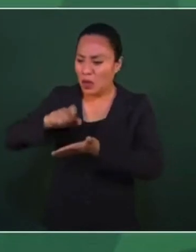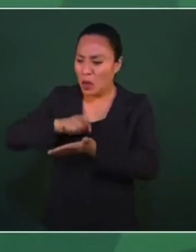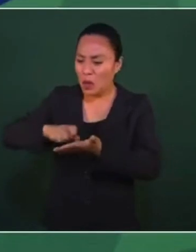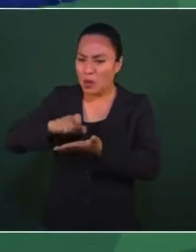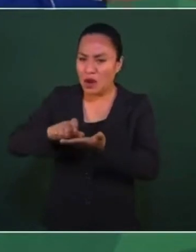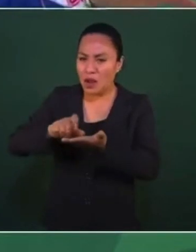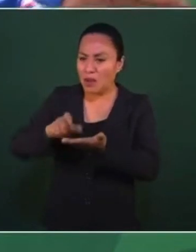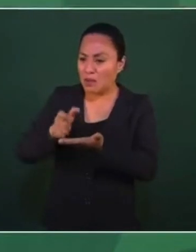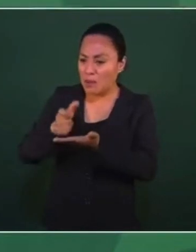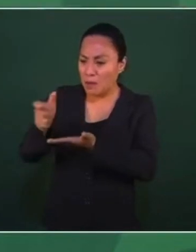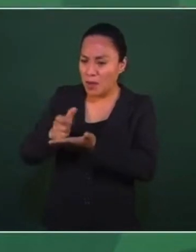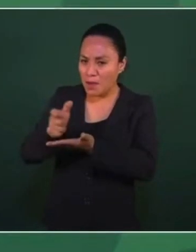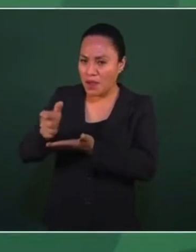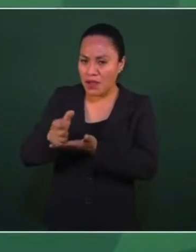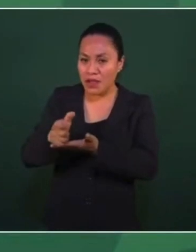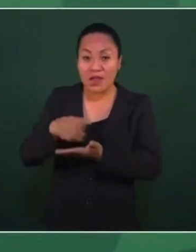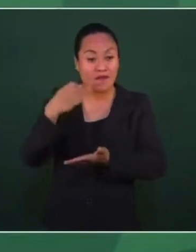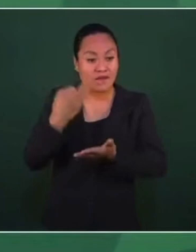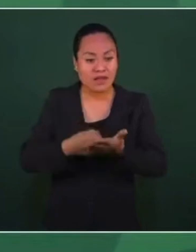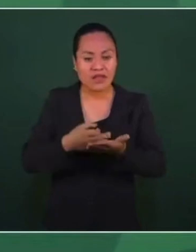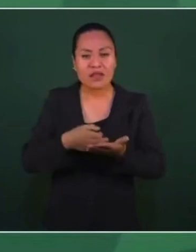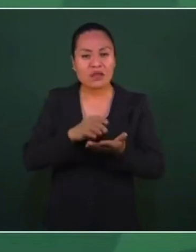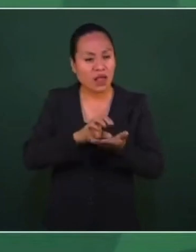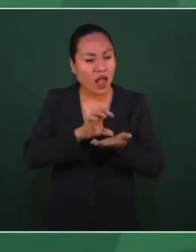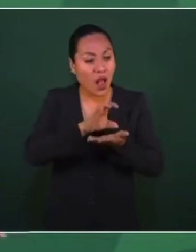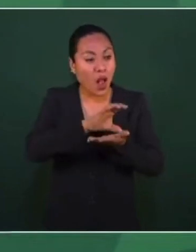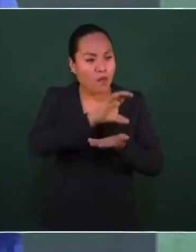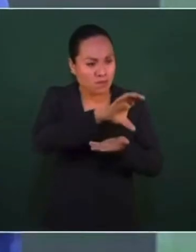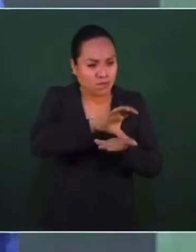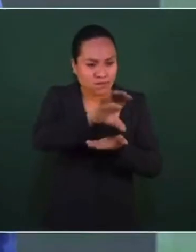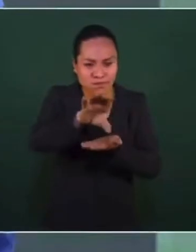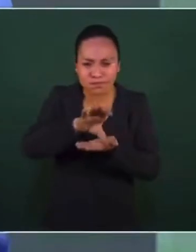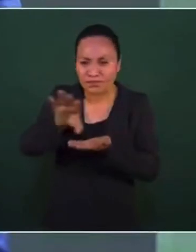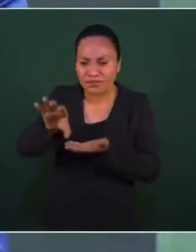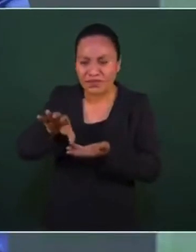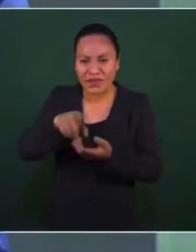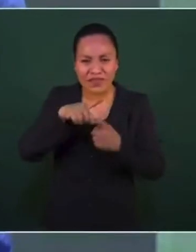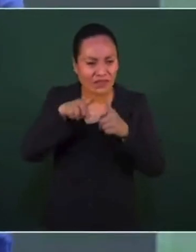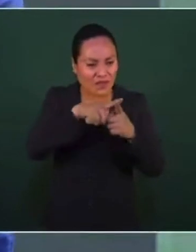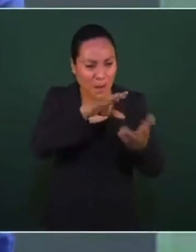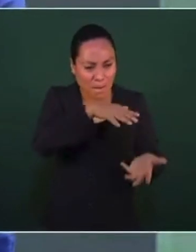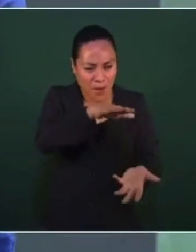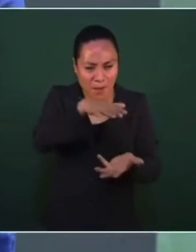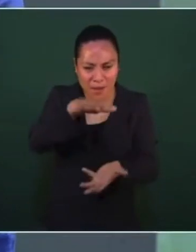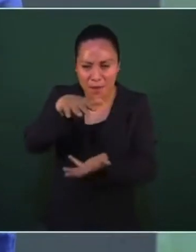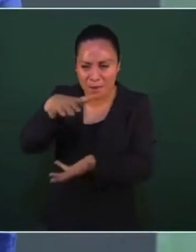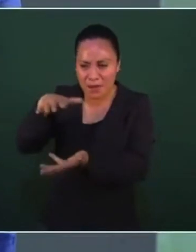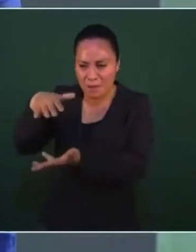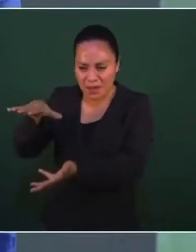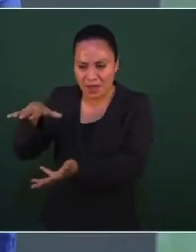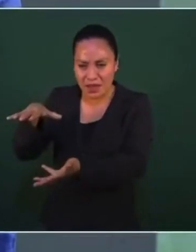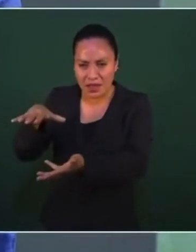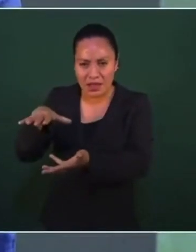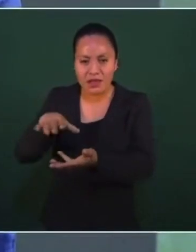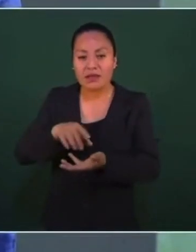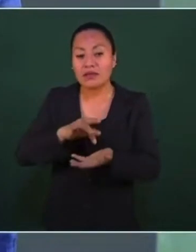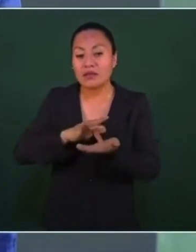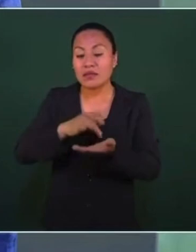distribuyéndolos para que no falten los medicamentos y con un añadido muy importante.